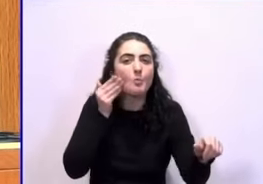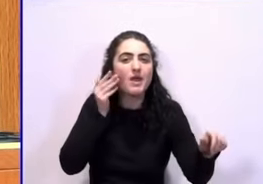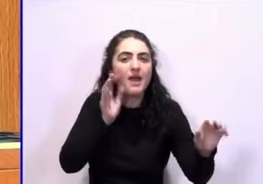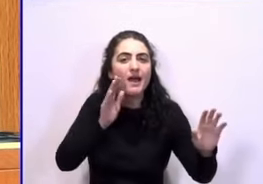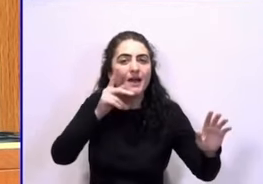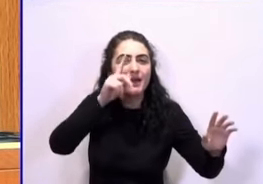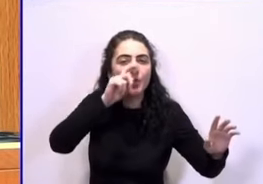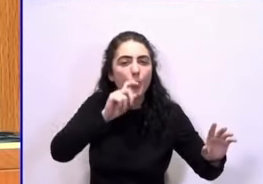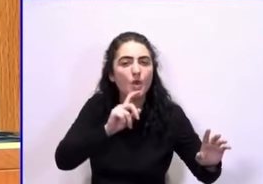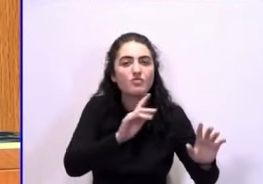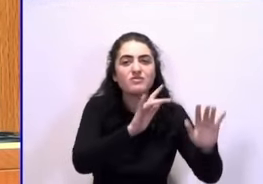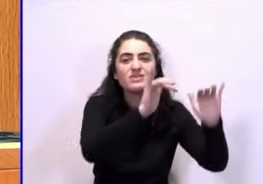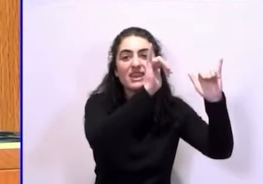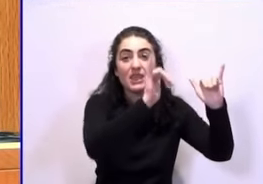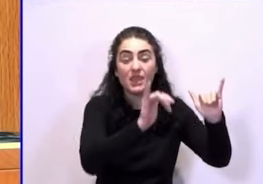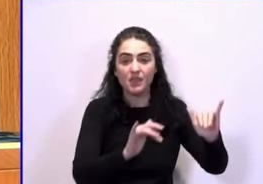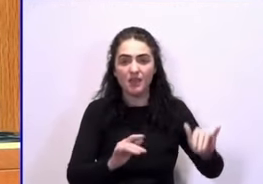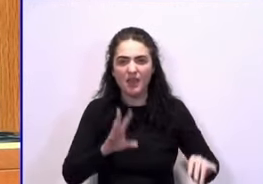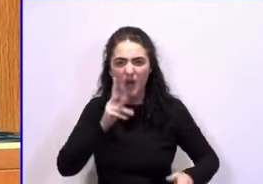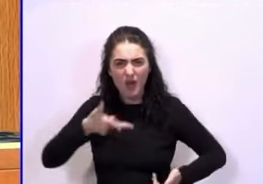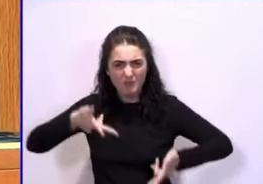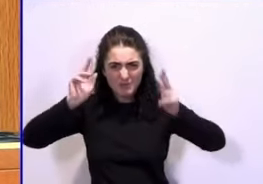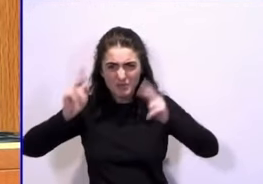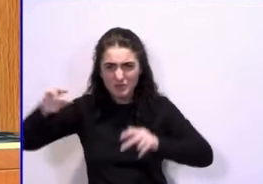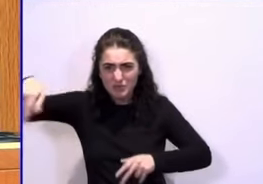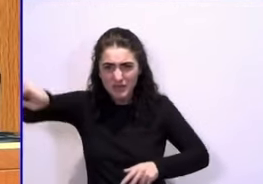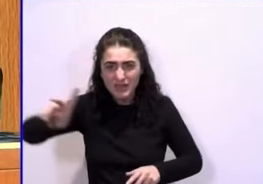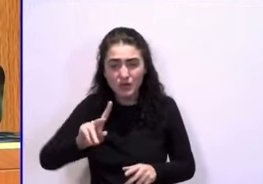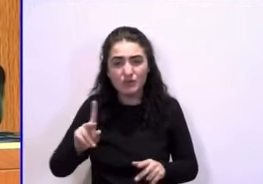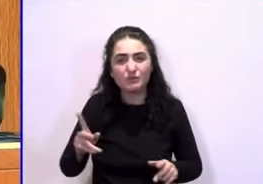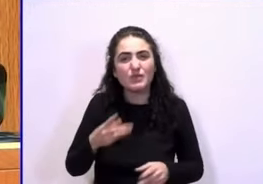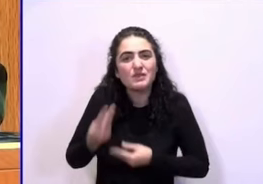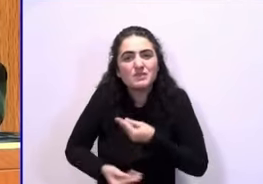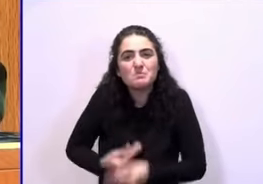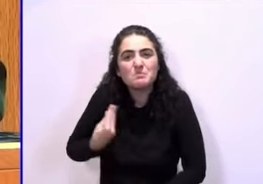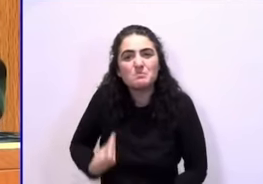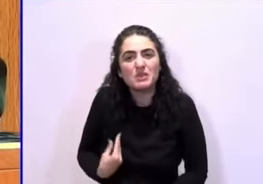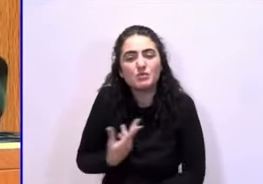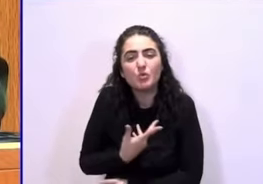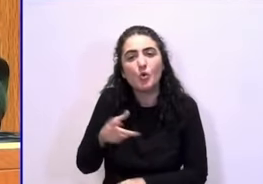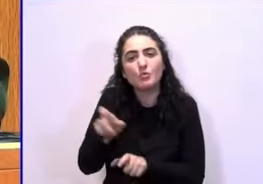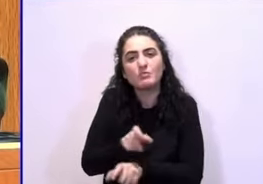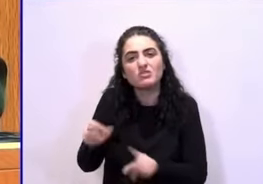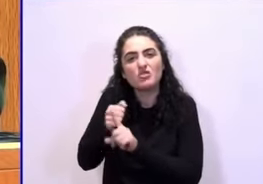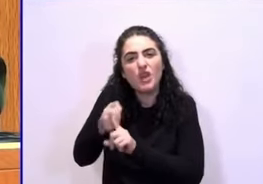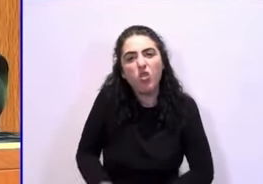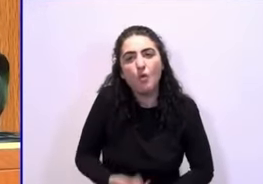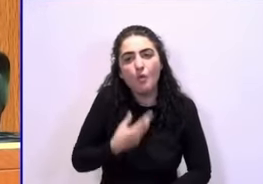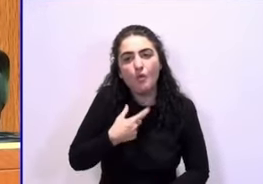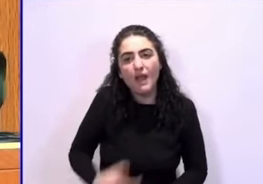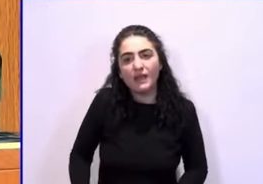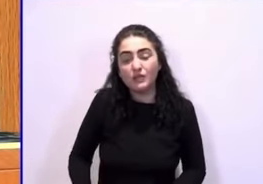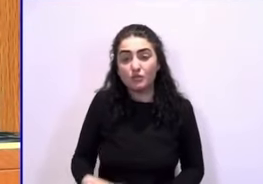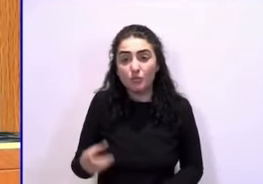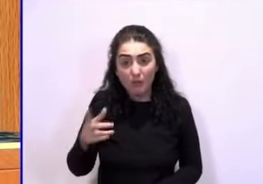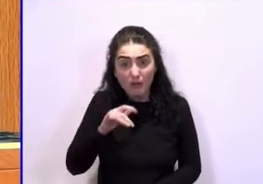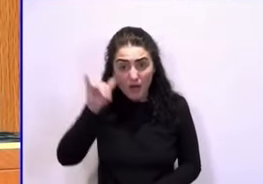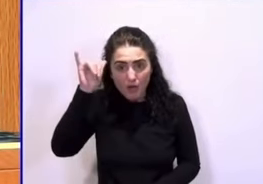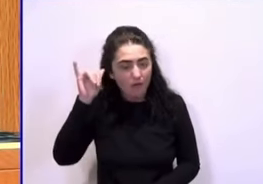que ustedes aquí hagan lo mismo con los represaliados por el franquismo en nuestra comunidad.